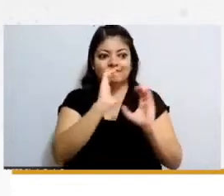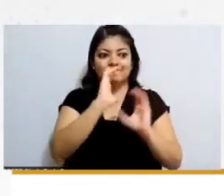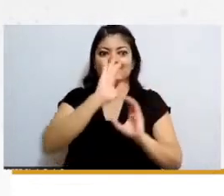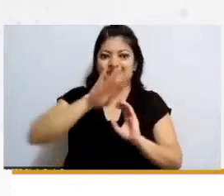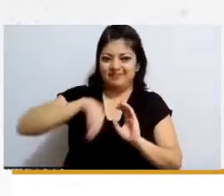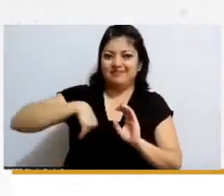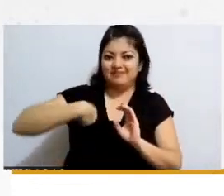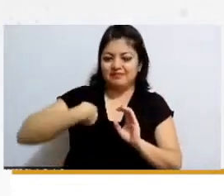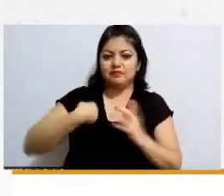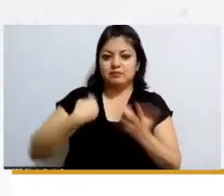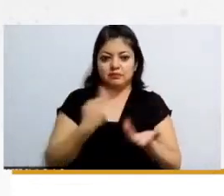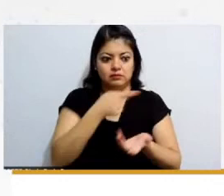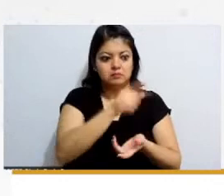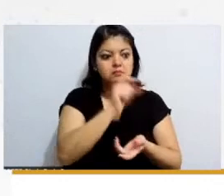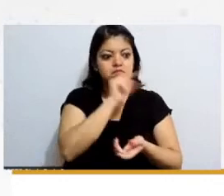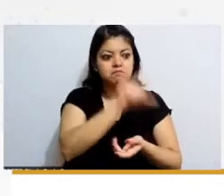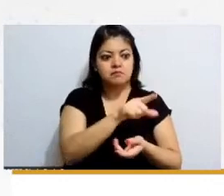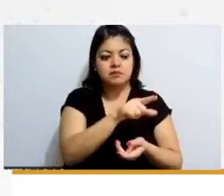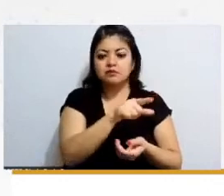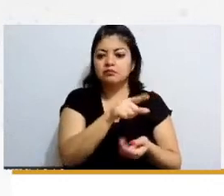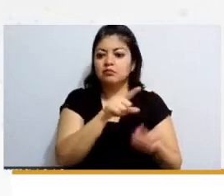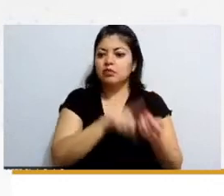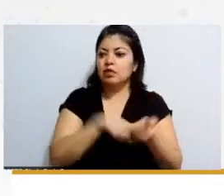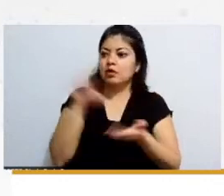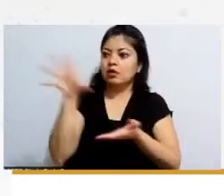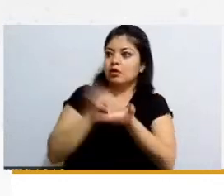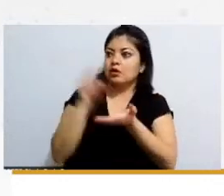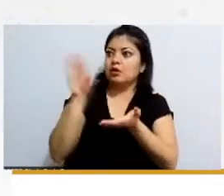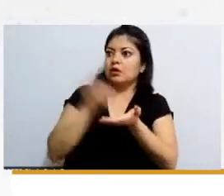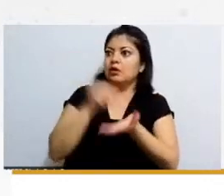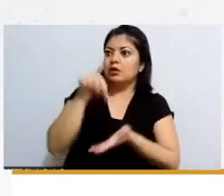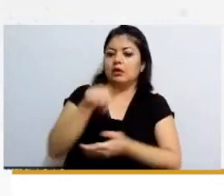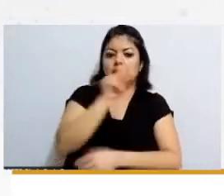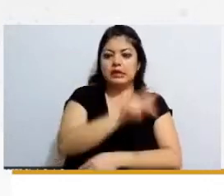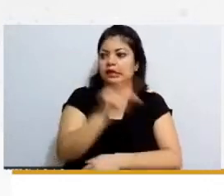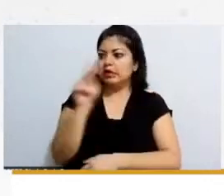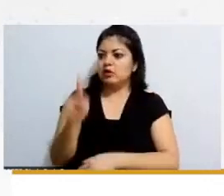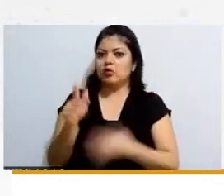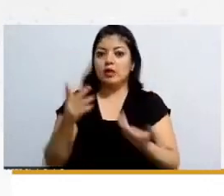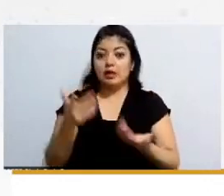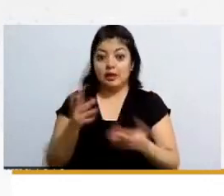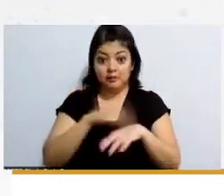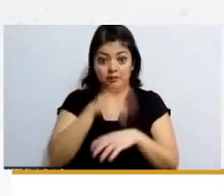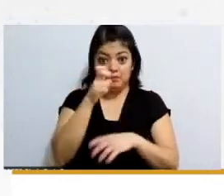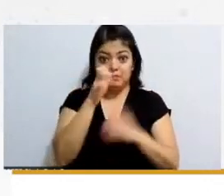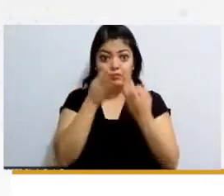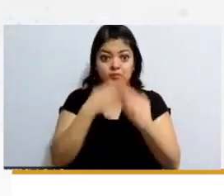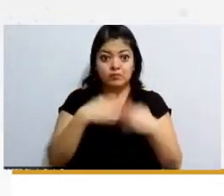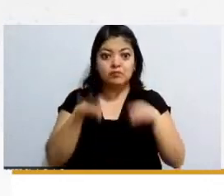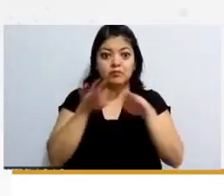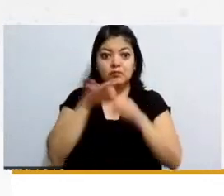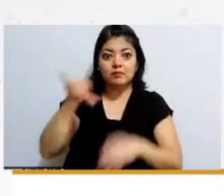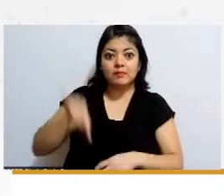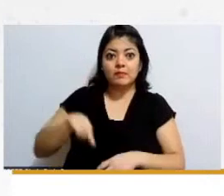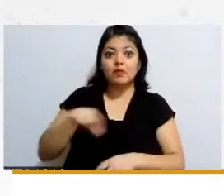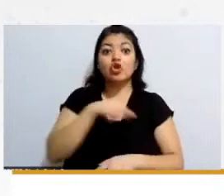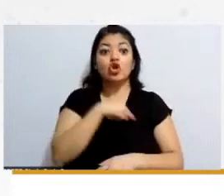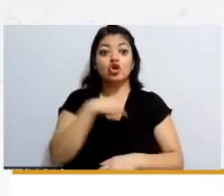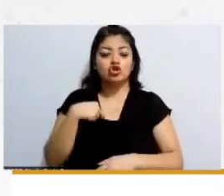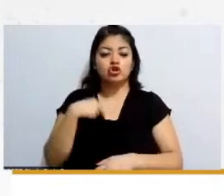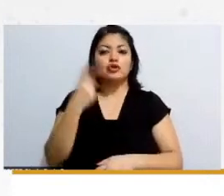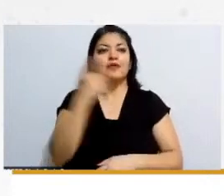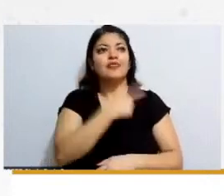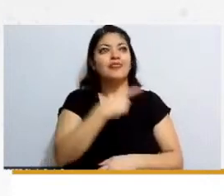con otro cuaderno este, jurisprudencial, esa parte creo que es muy interesante para que también nosotros conozcamos